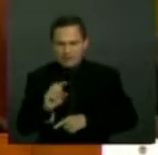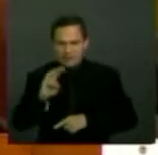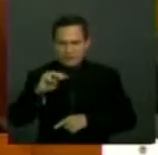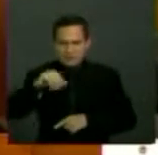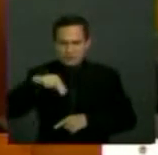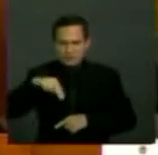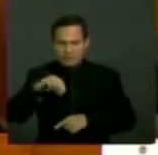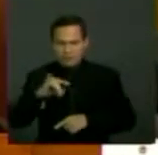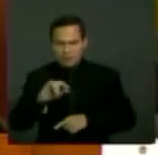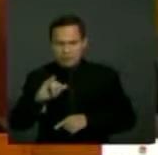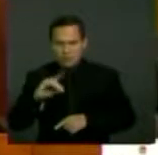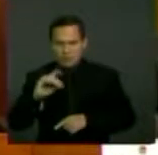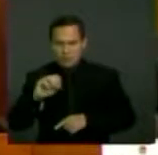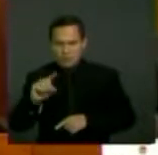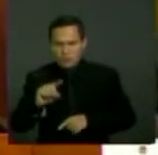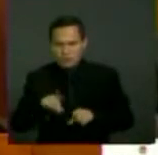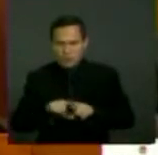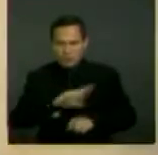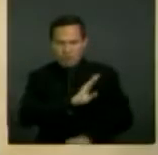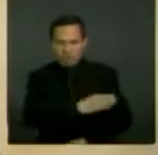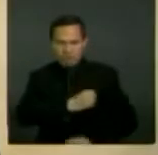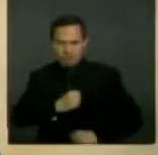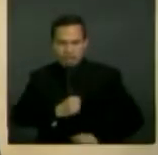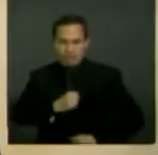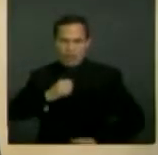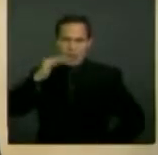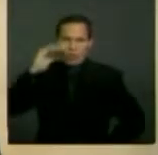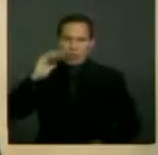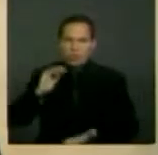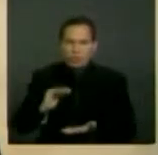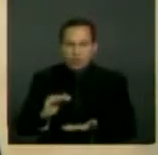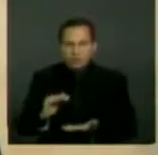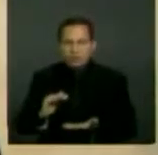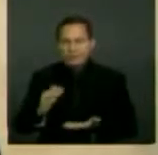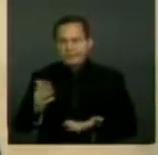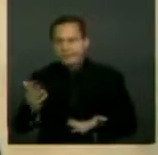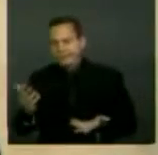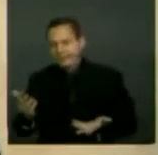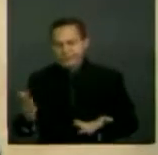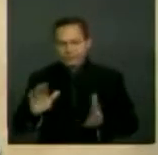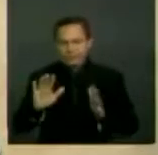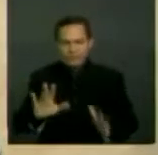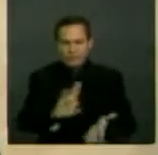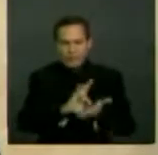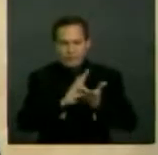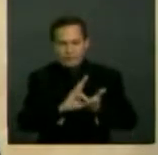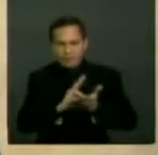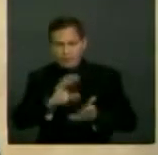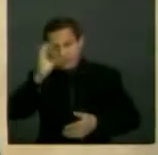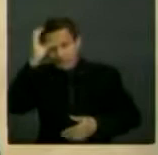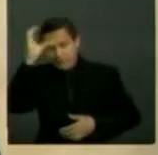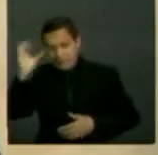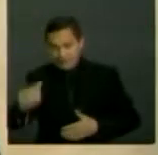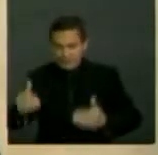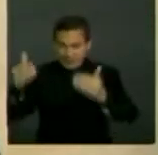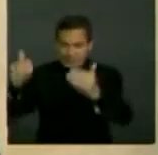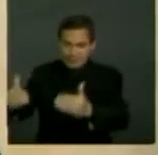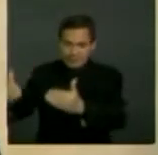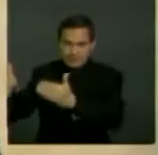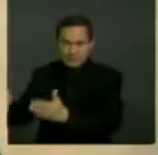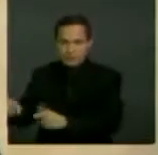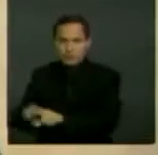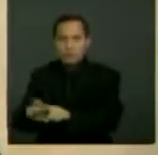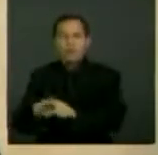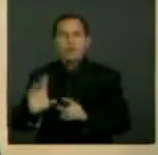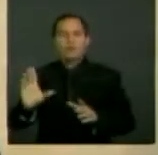Por tanto, su valor productivo para la sociedad es inexistente bajo este modelo de conceptualización de la discapacidad. En el